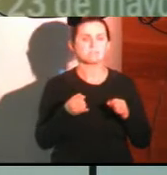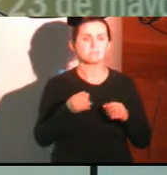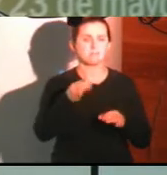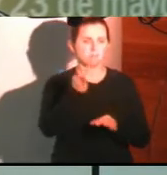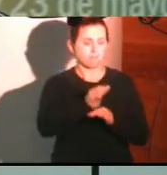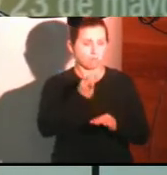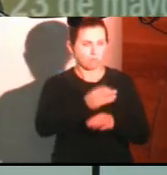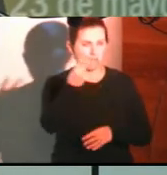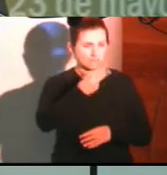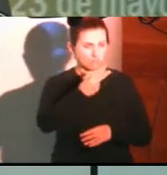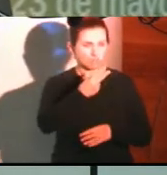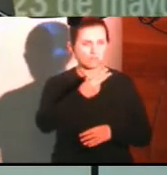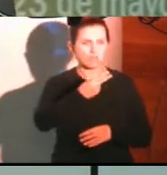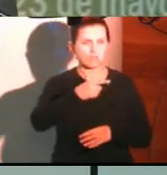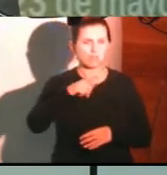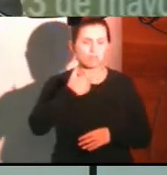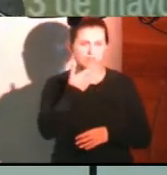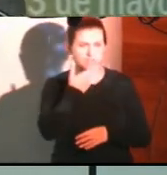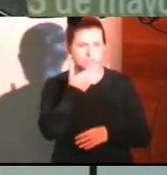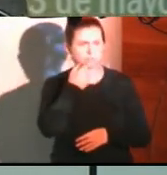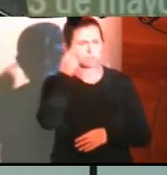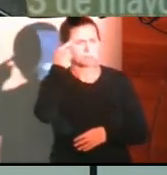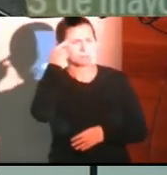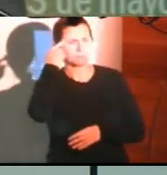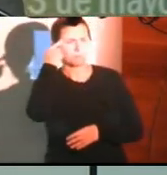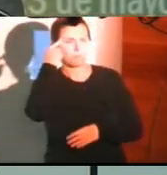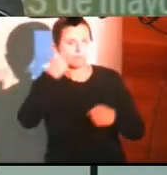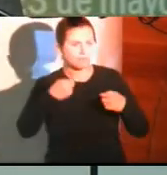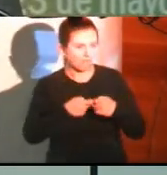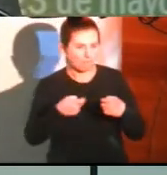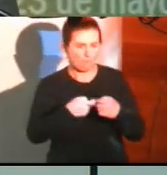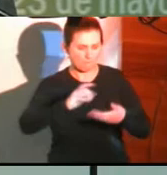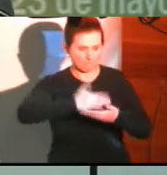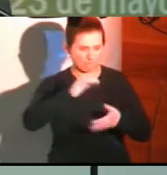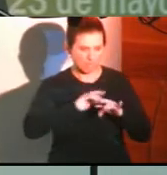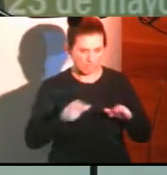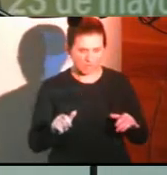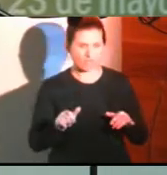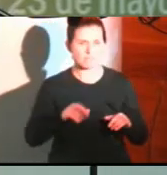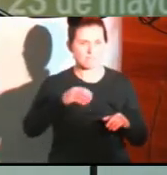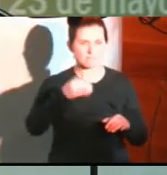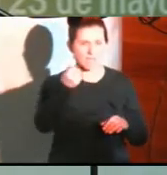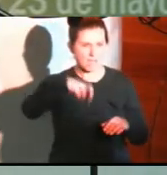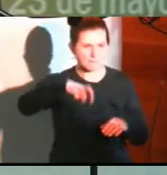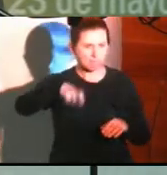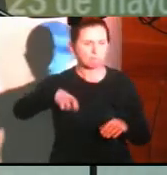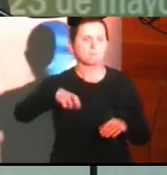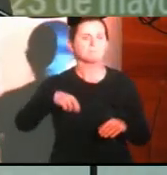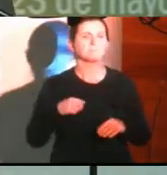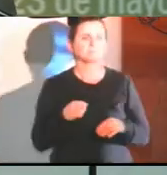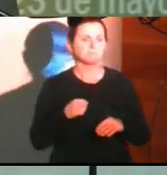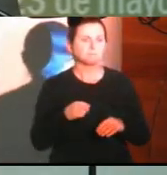que pensaron en una aplicación para el turismo. Fue presentada en jornadas que se realizaron en la ciudad de Neuquén